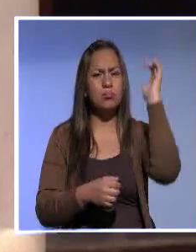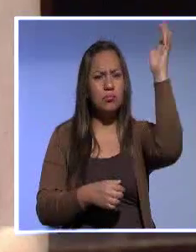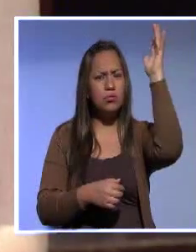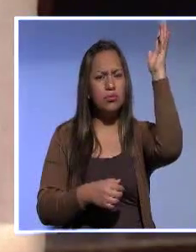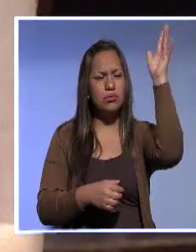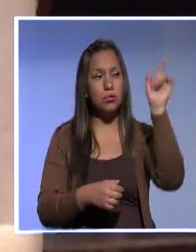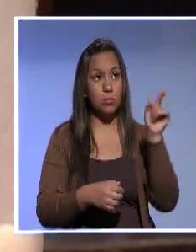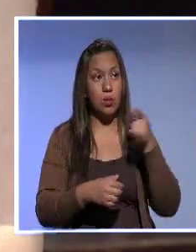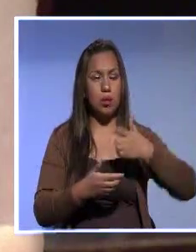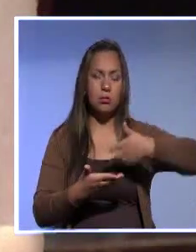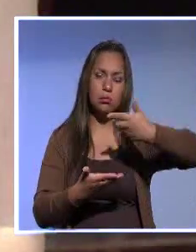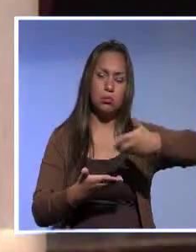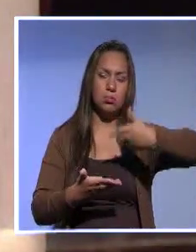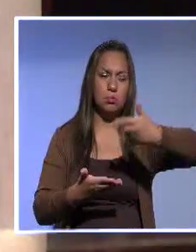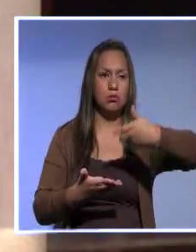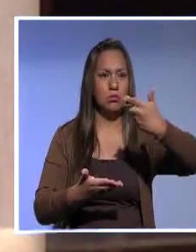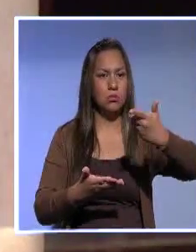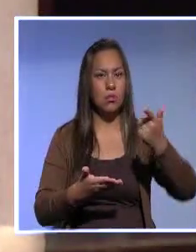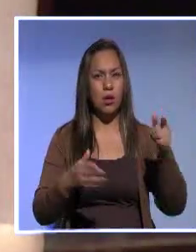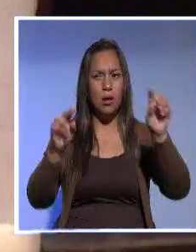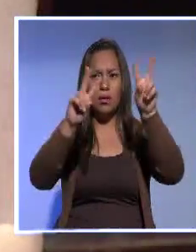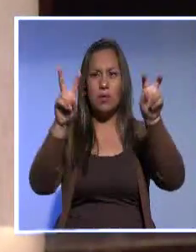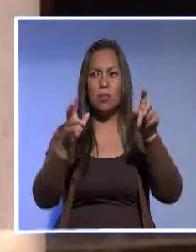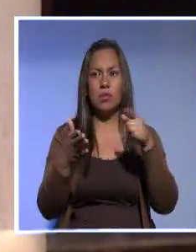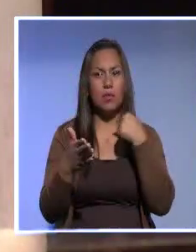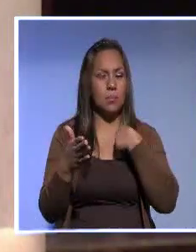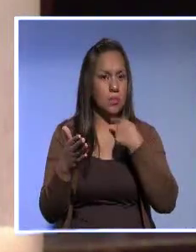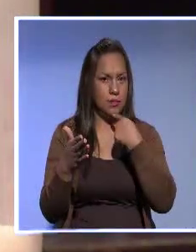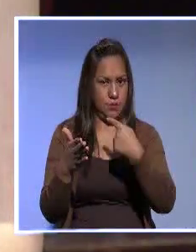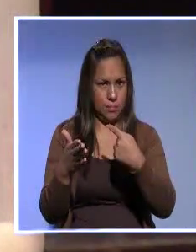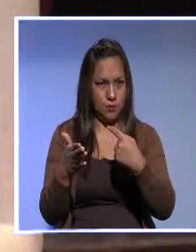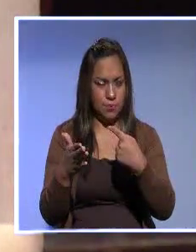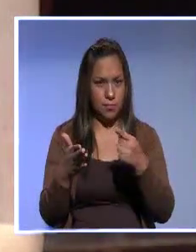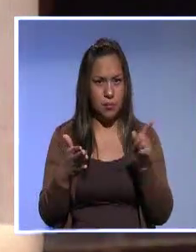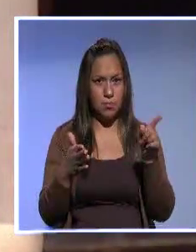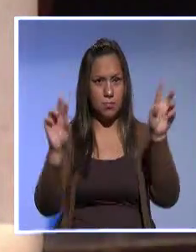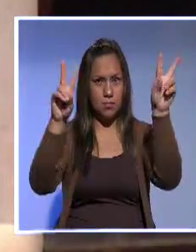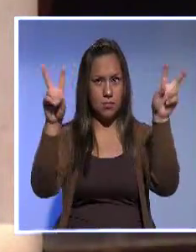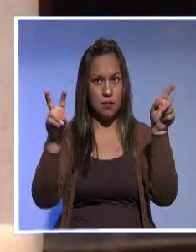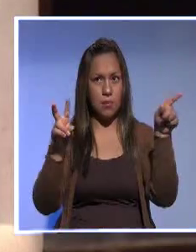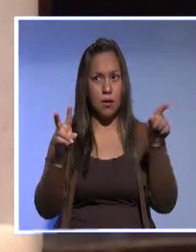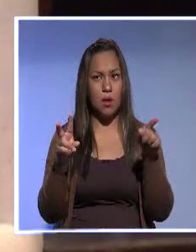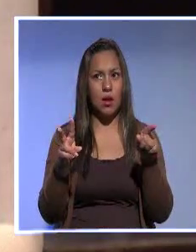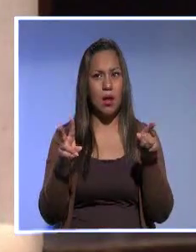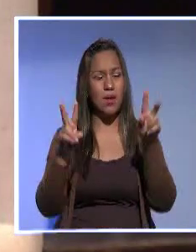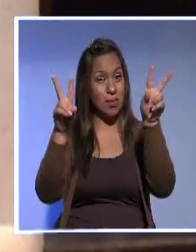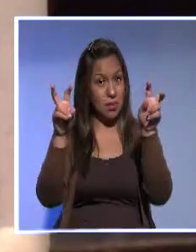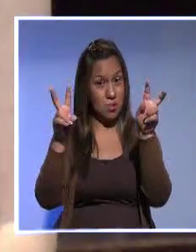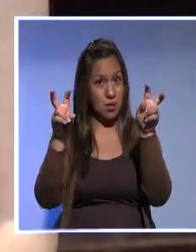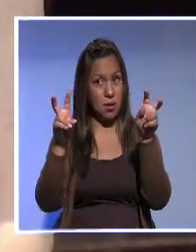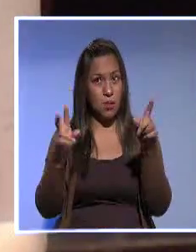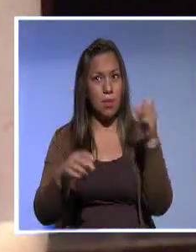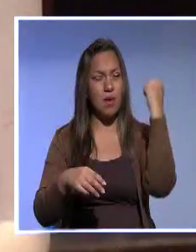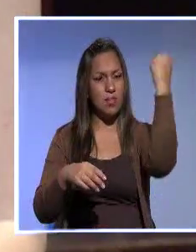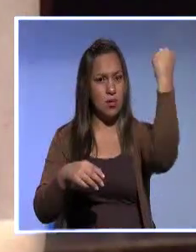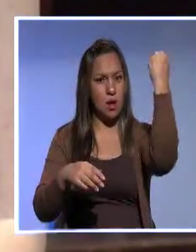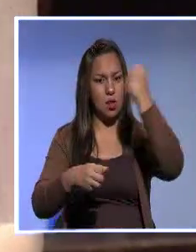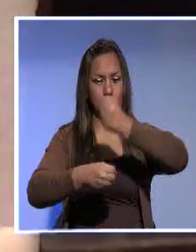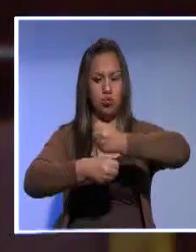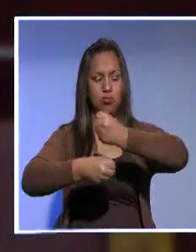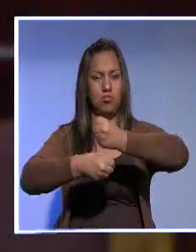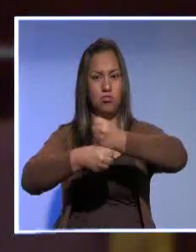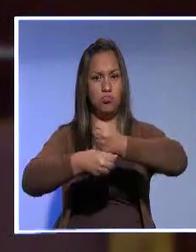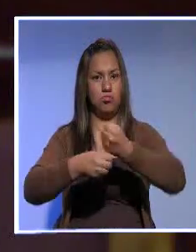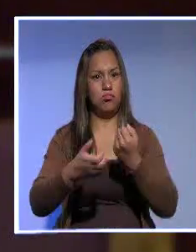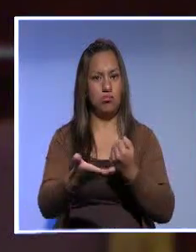de ley, puntualmente con estos reparos a lo que yo señalaba en la presentación de esta entrevista, lo que tiene que ver con derechos laborales. Así